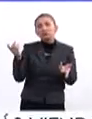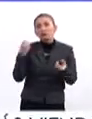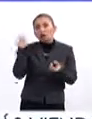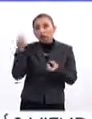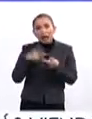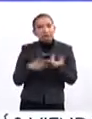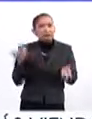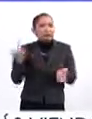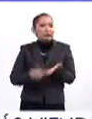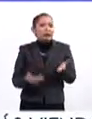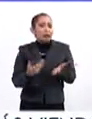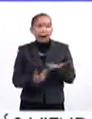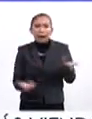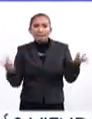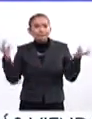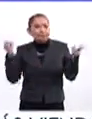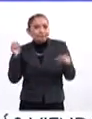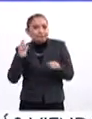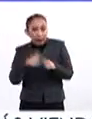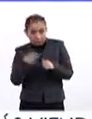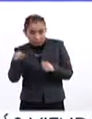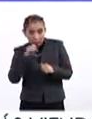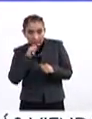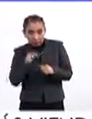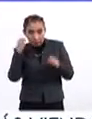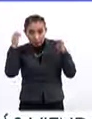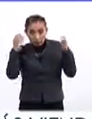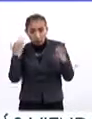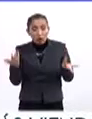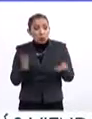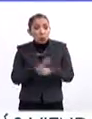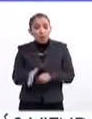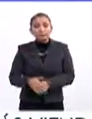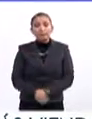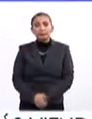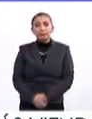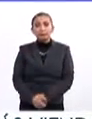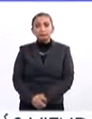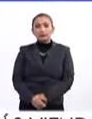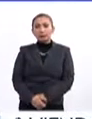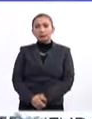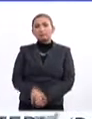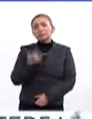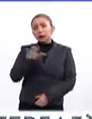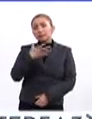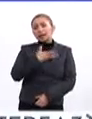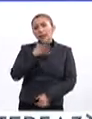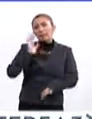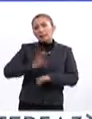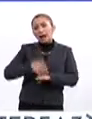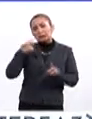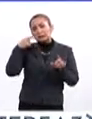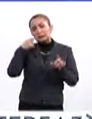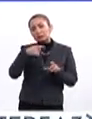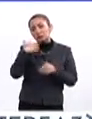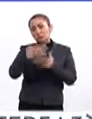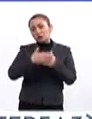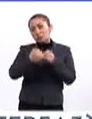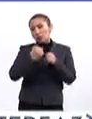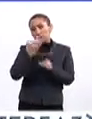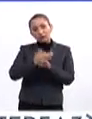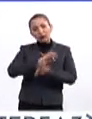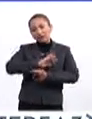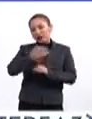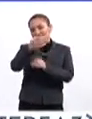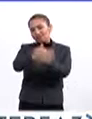charlas, talleres, cuestiones por el estilo, ¿es el caso de esta también? ¿Y cuáles serían? Sí, bueno, vamos a tener más hacia entrada del año, porque bueno, ahorita